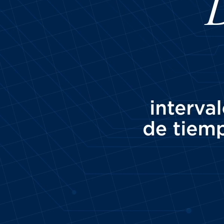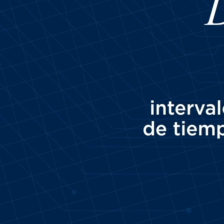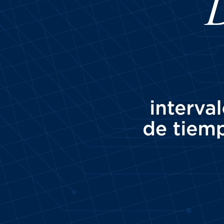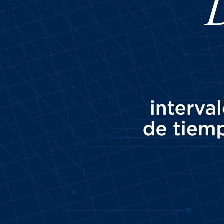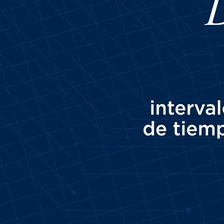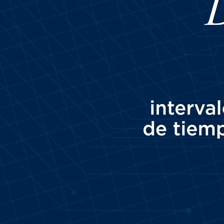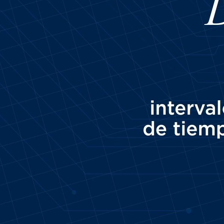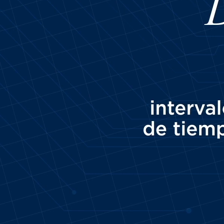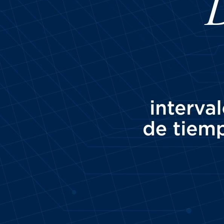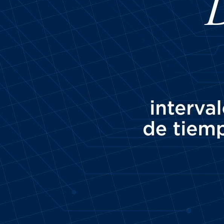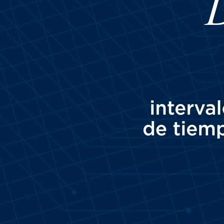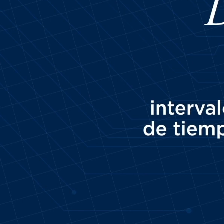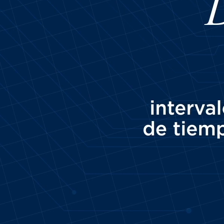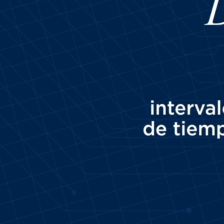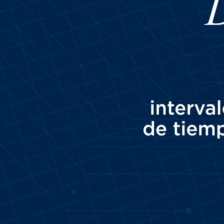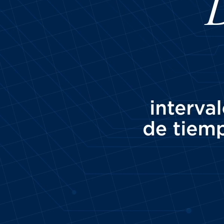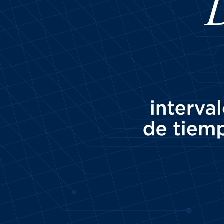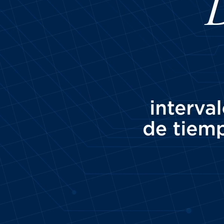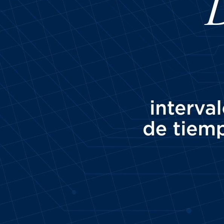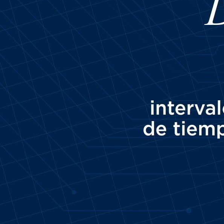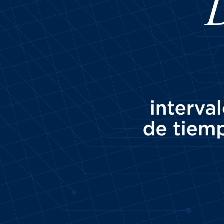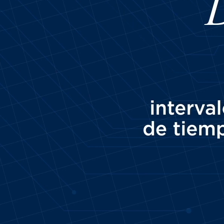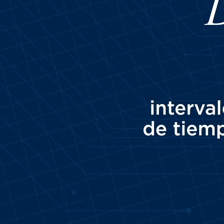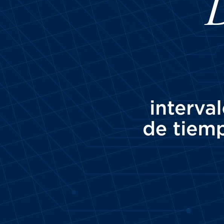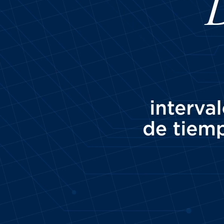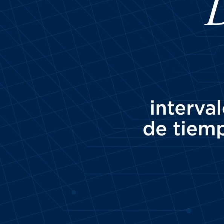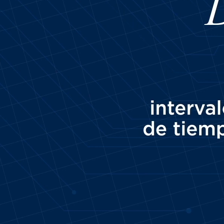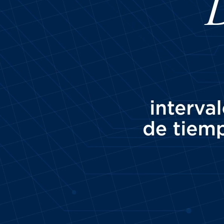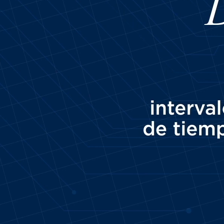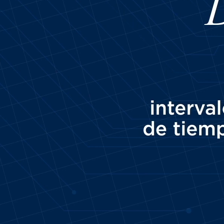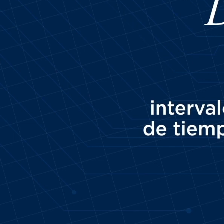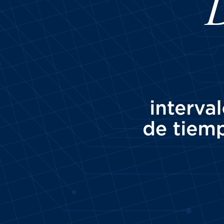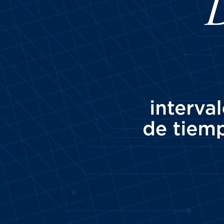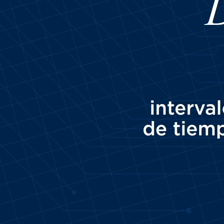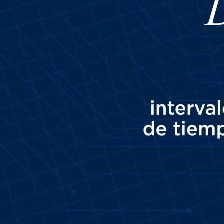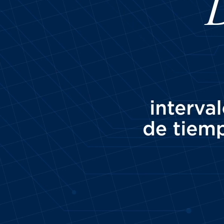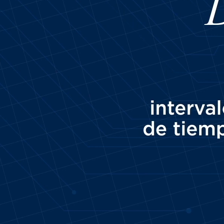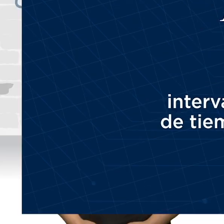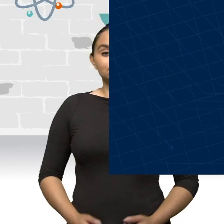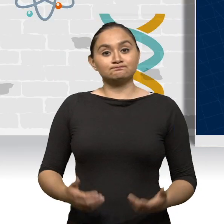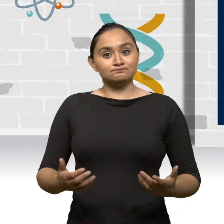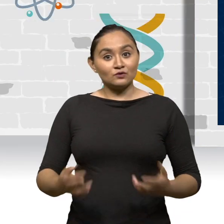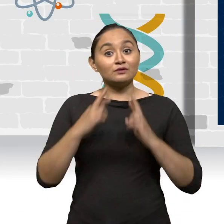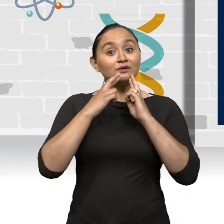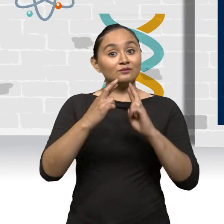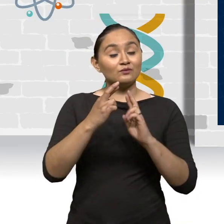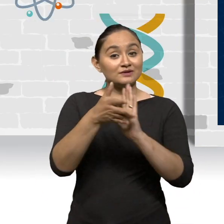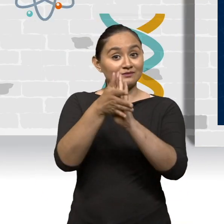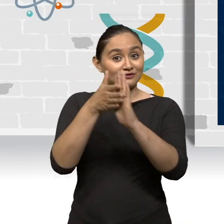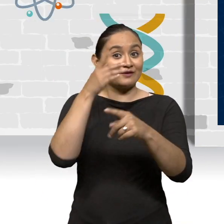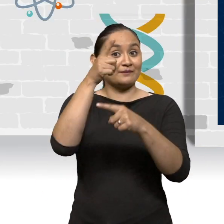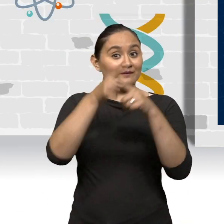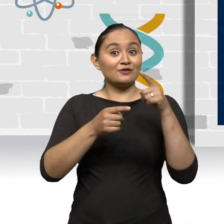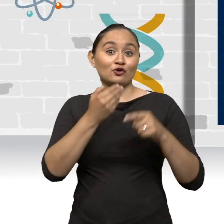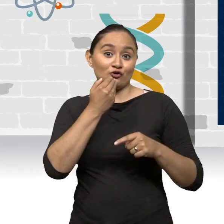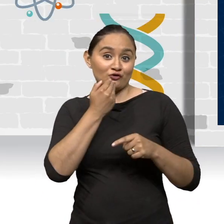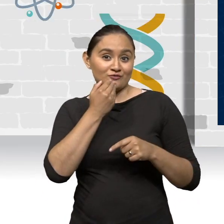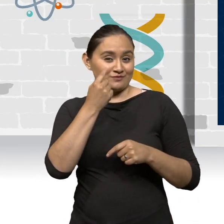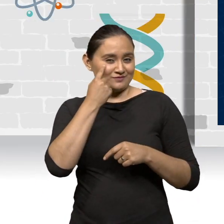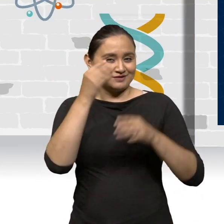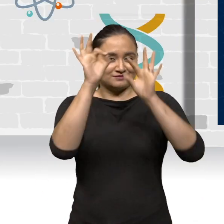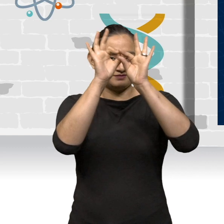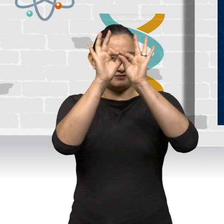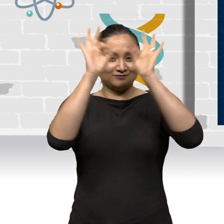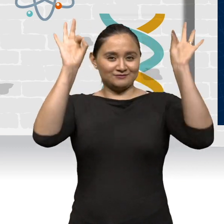Estas 0,25 horas la obtenemos dividiendo 15 entre 60. Entonces la velocidad media la